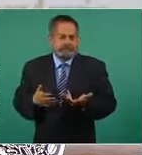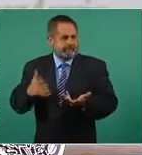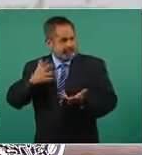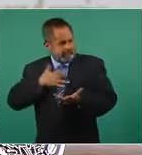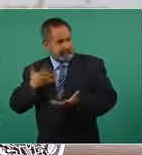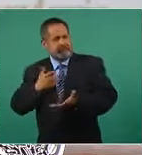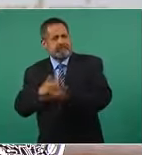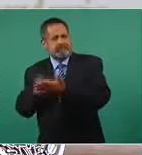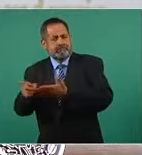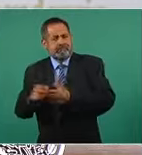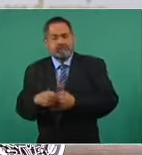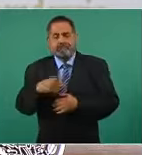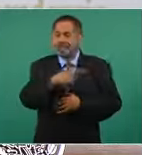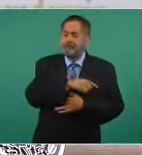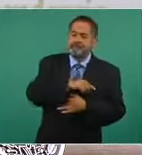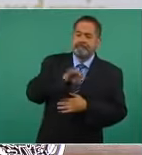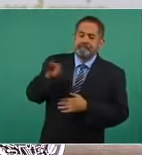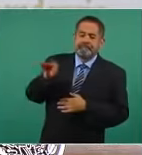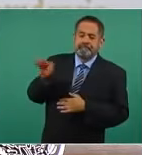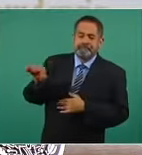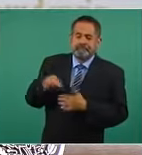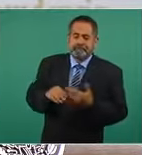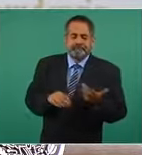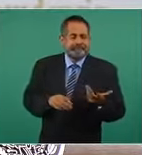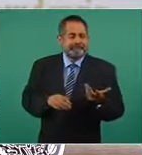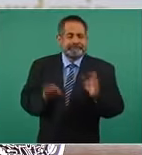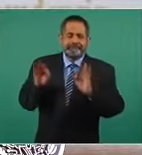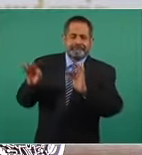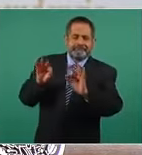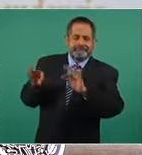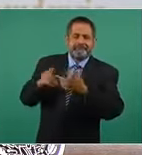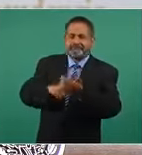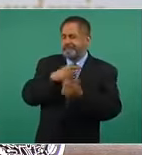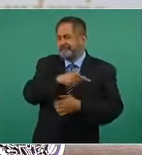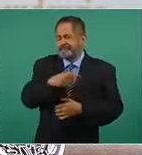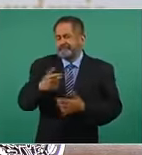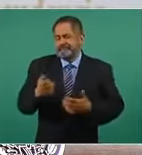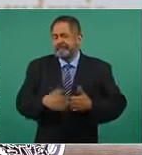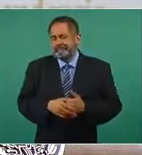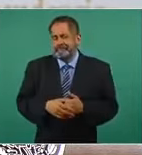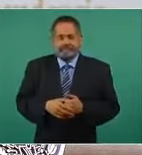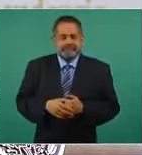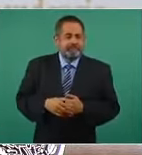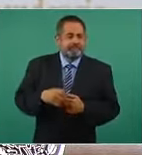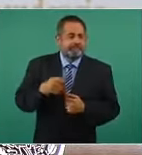Entre otras cosas lo hacen para